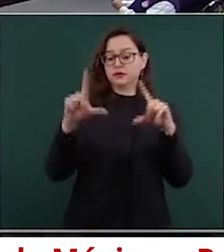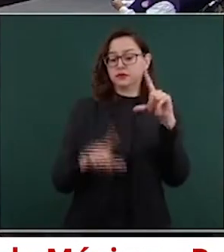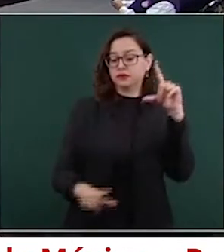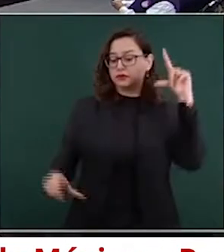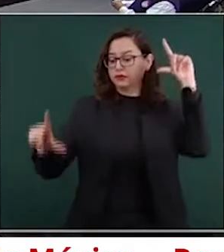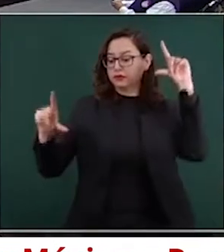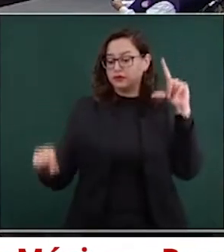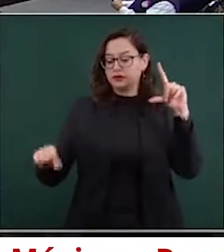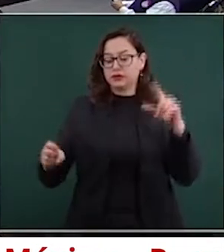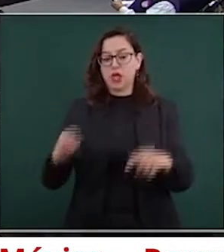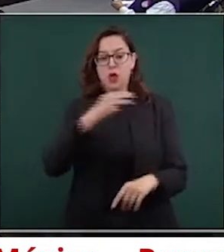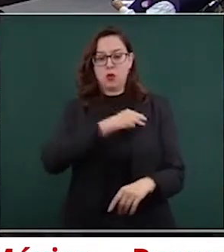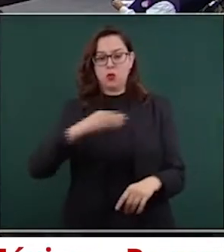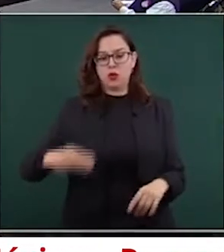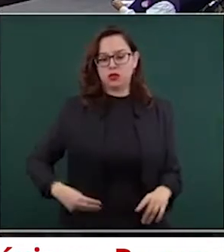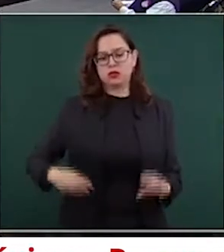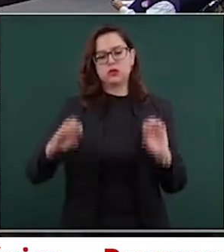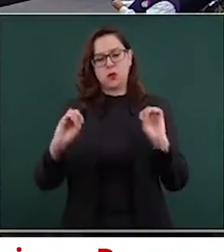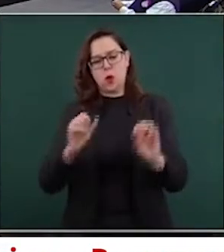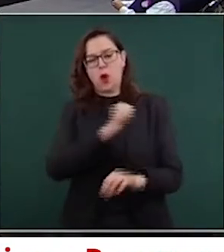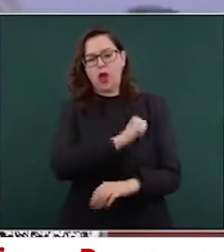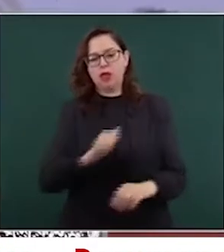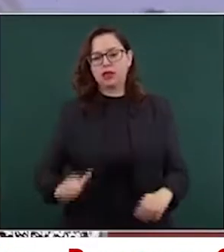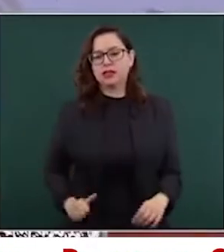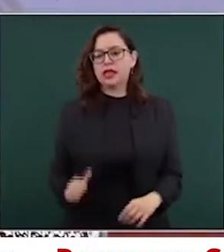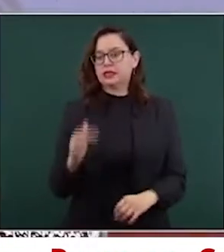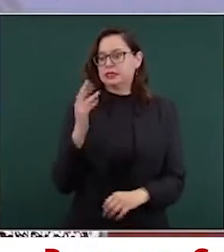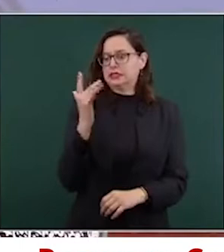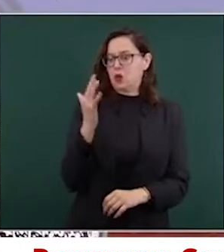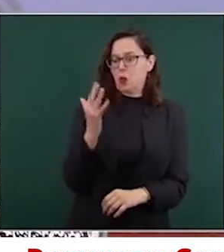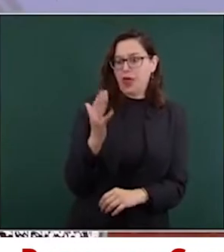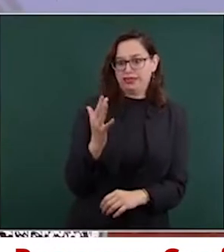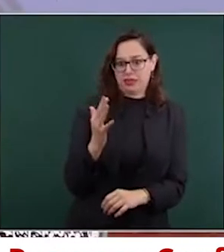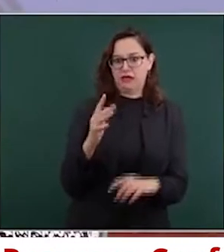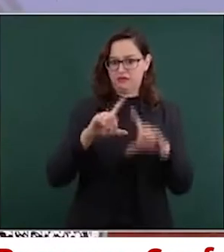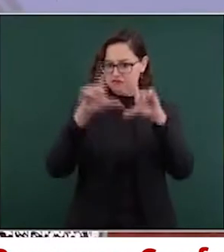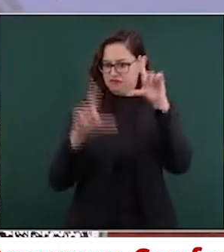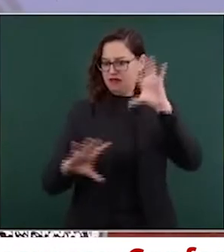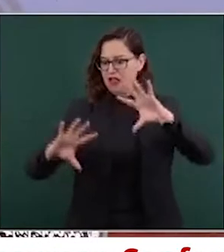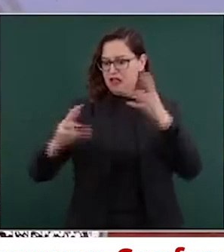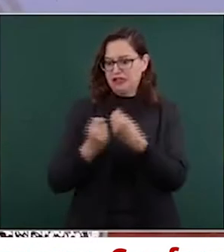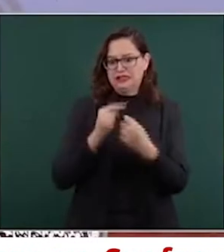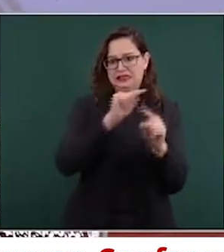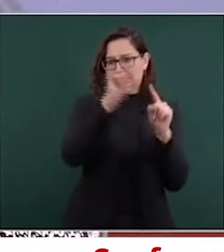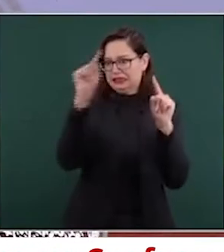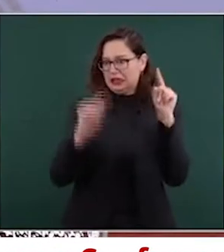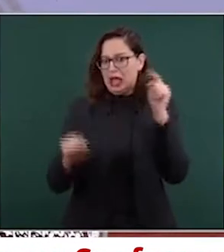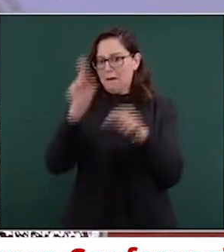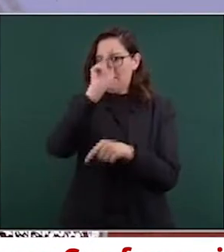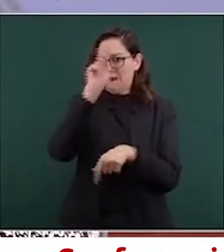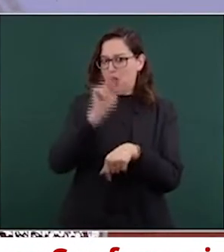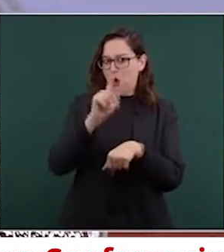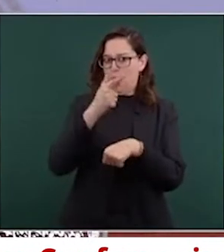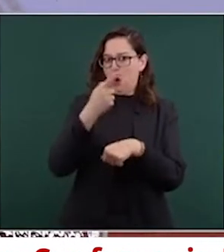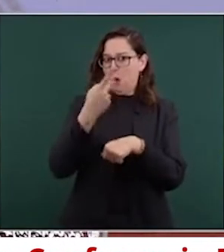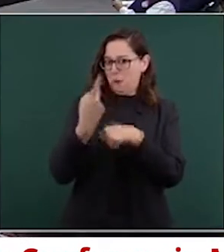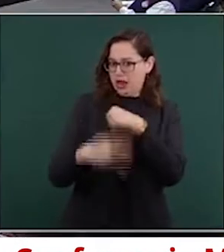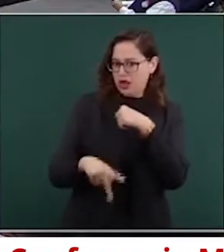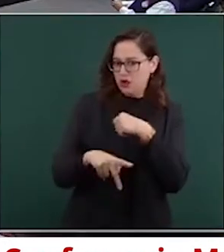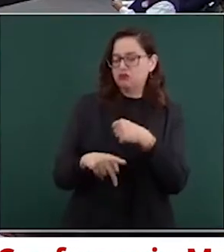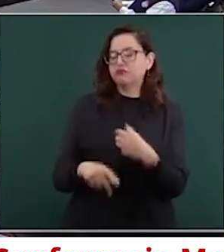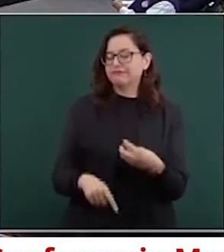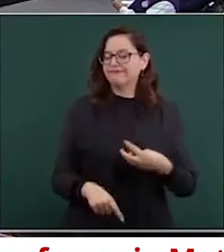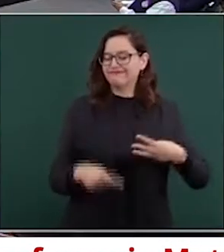violencia en el país, y hemos logrado irlo reduciendo. Adelante. Esta es la incidencia